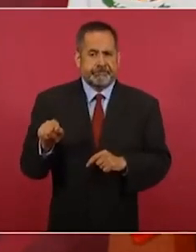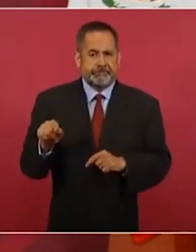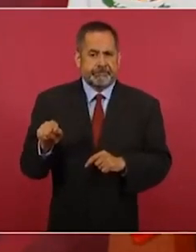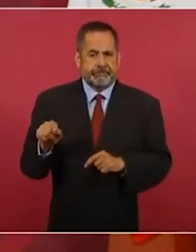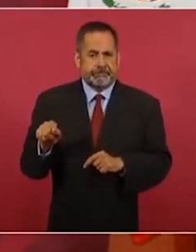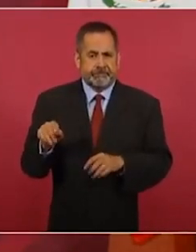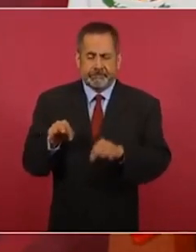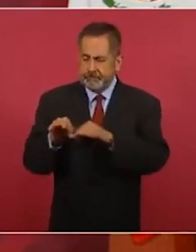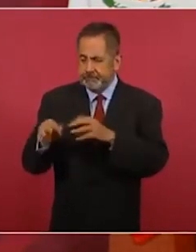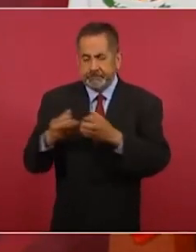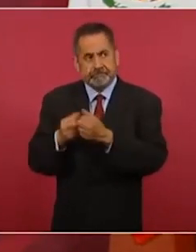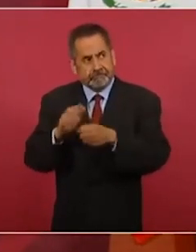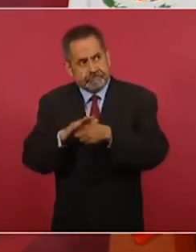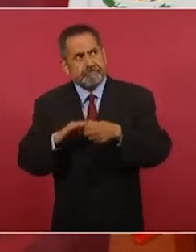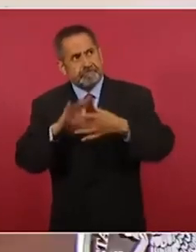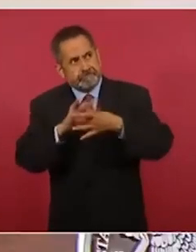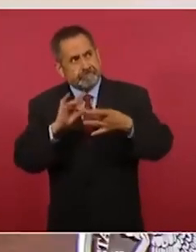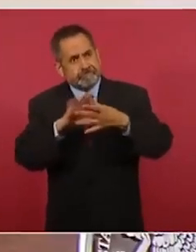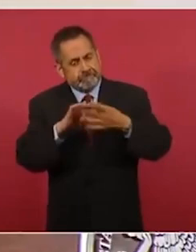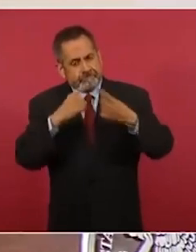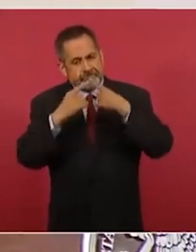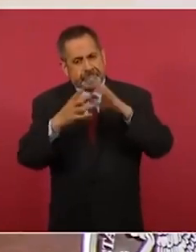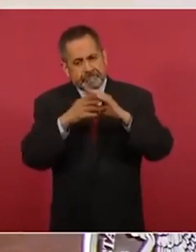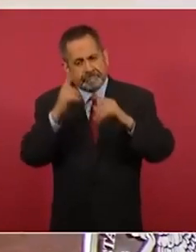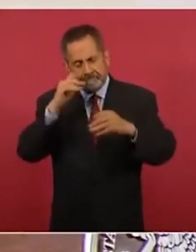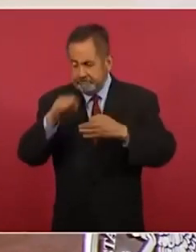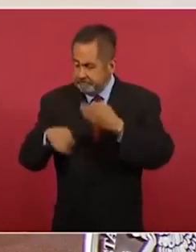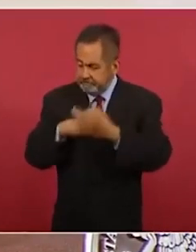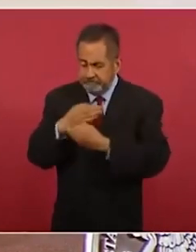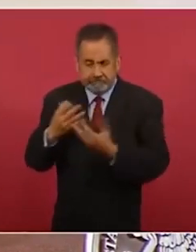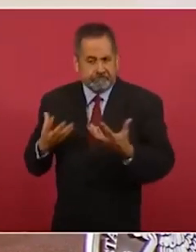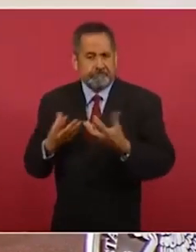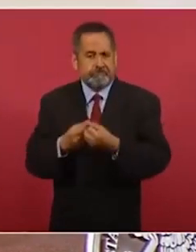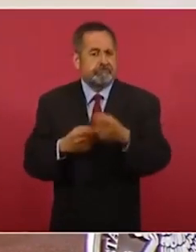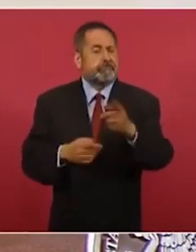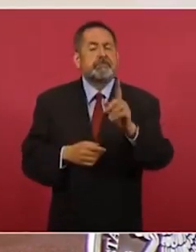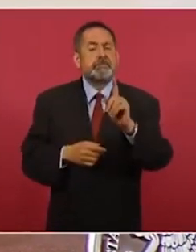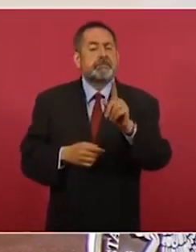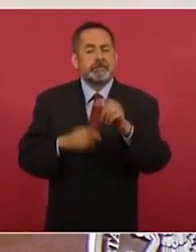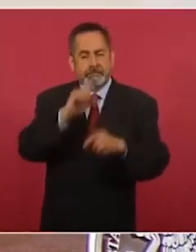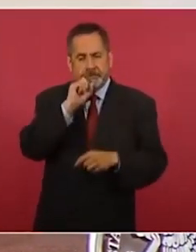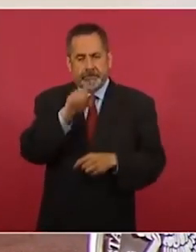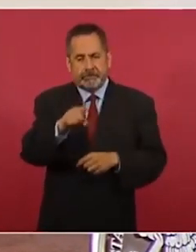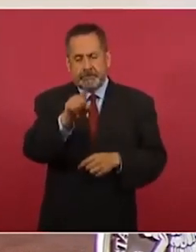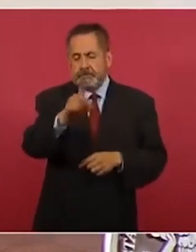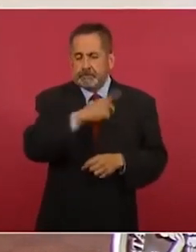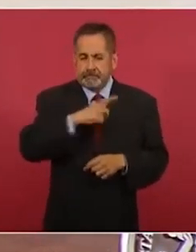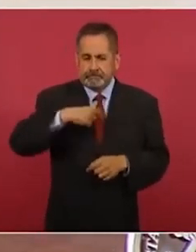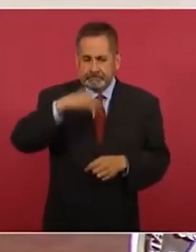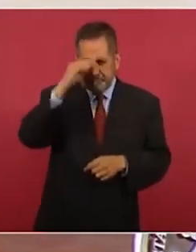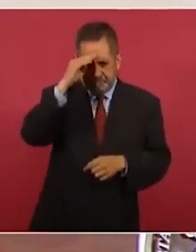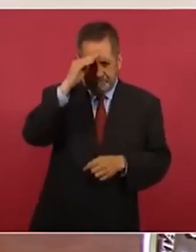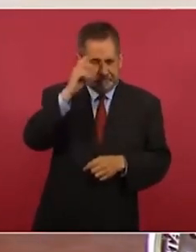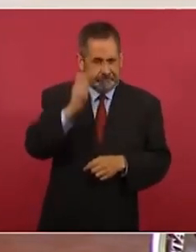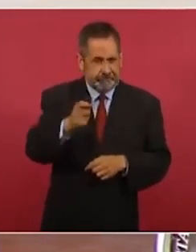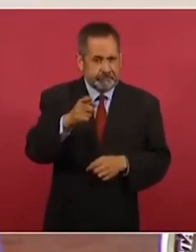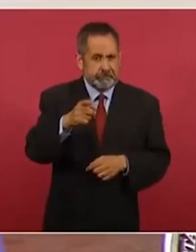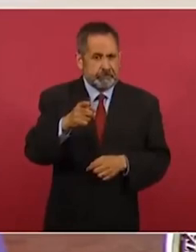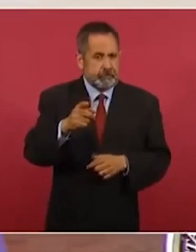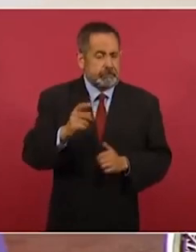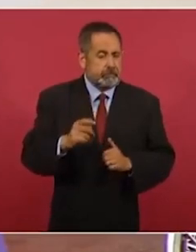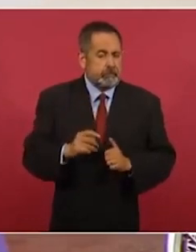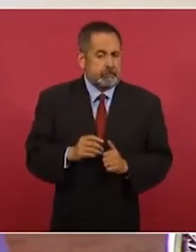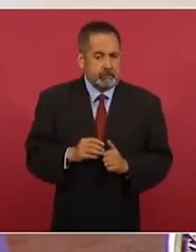trabajo de convencimiento también debe de tomarse en cuenta de que